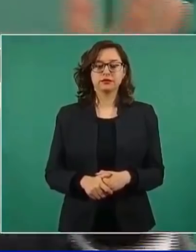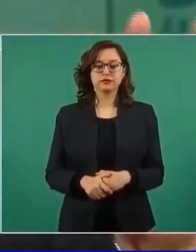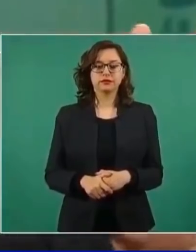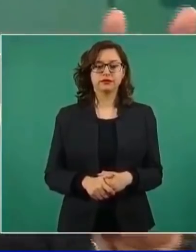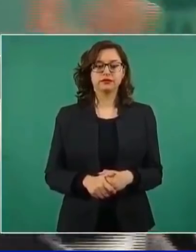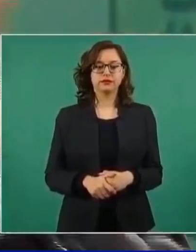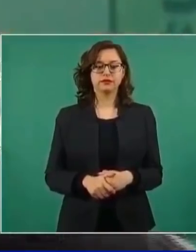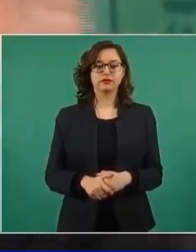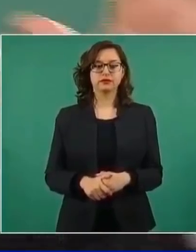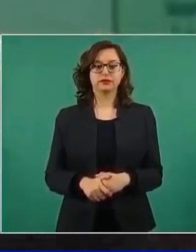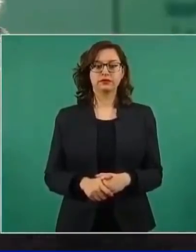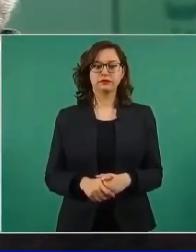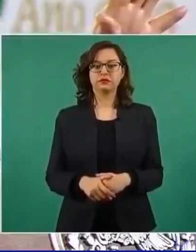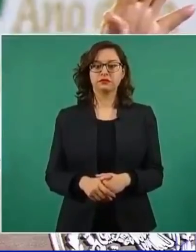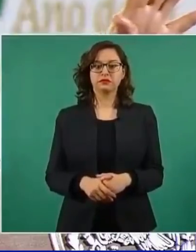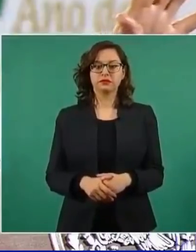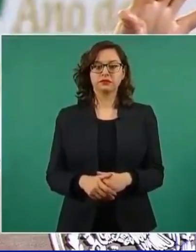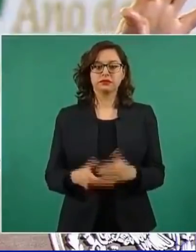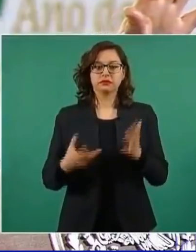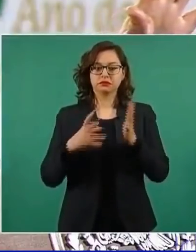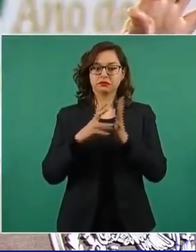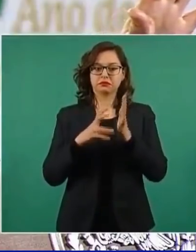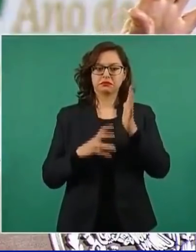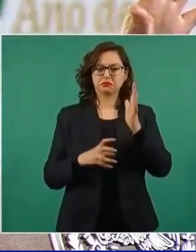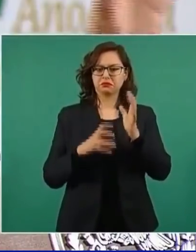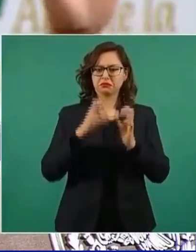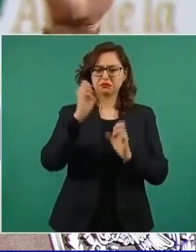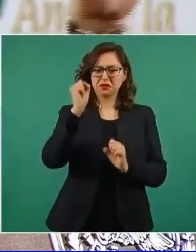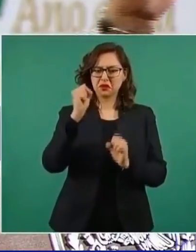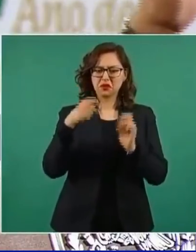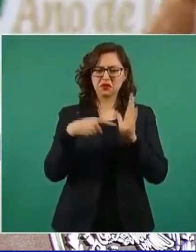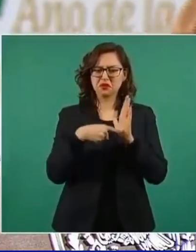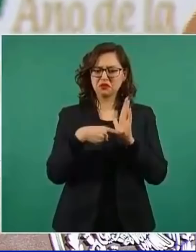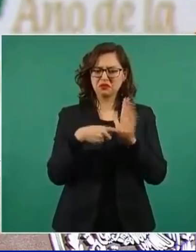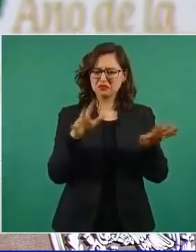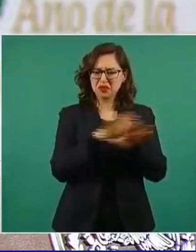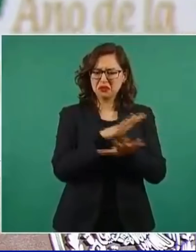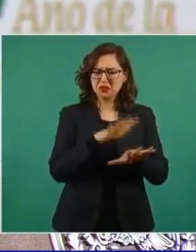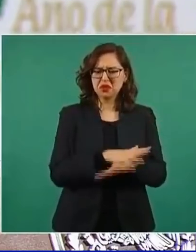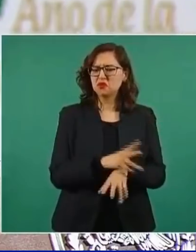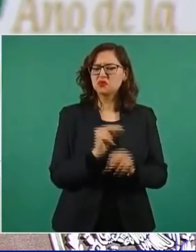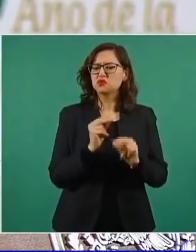No cambiaba la Constitución porque era un parapeto.